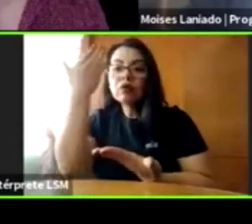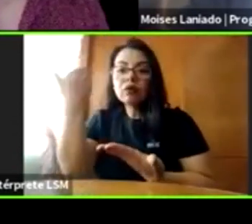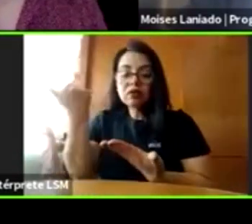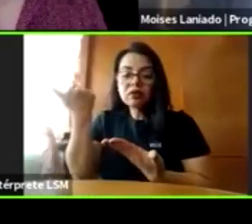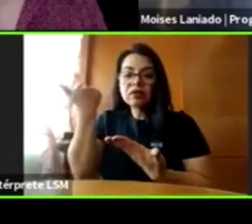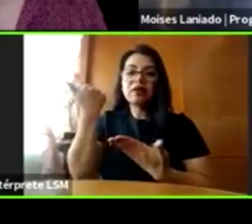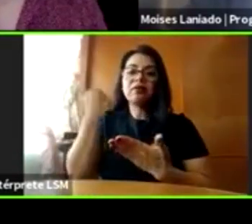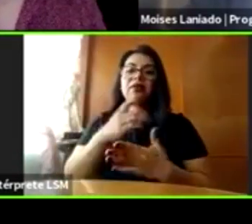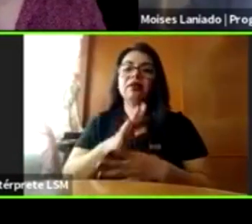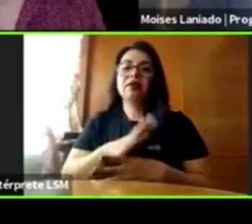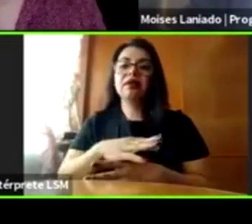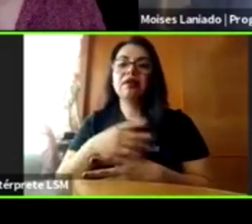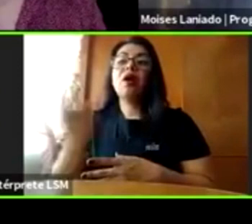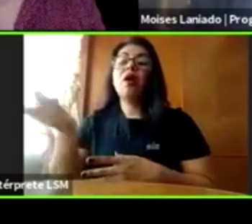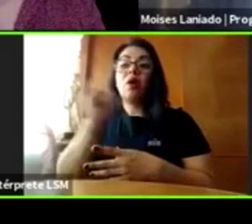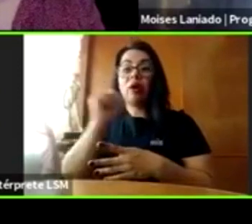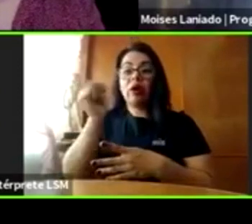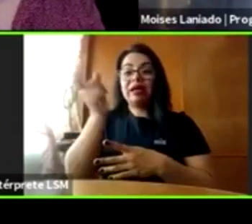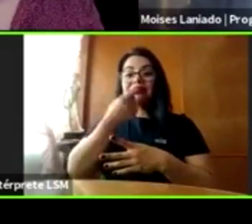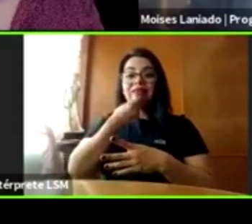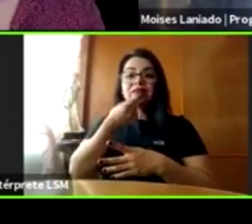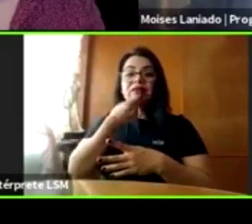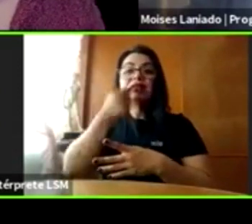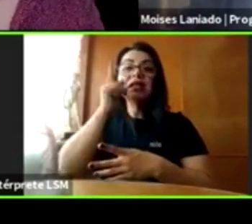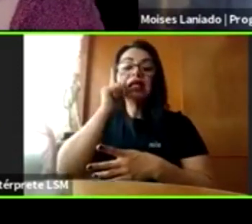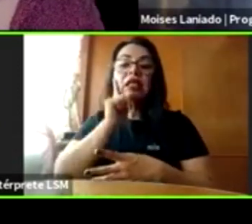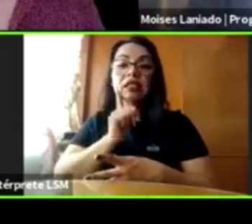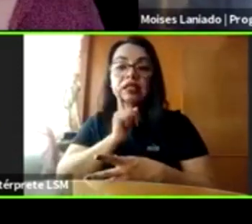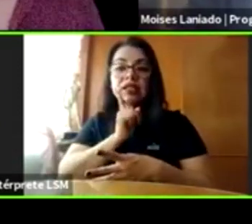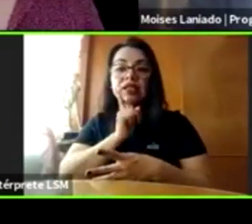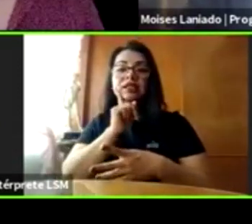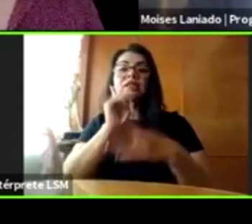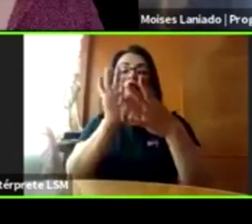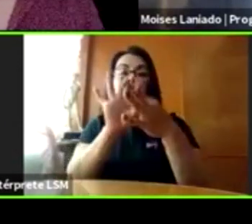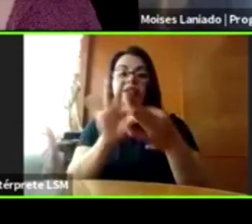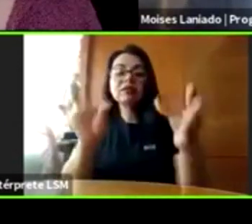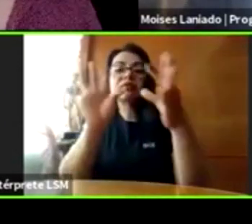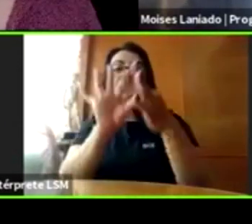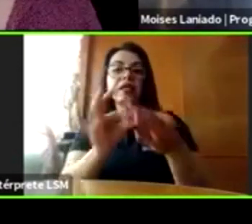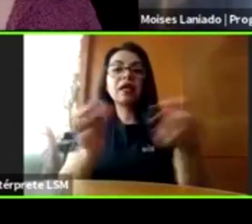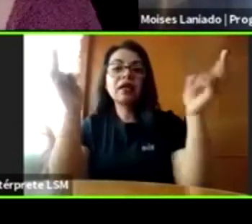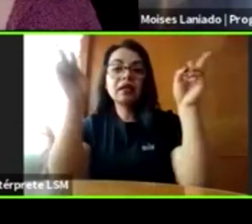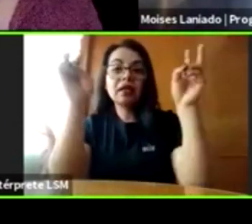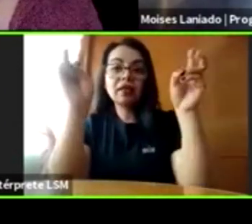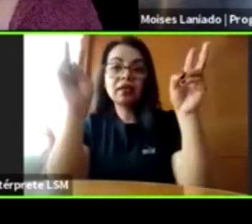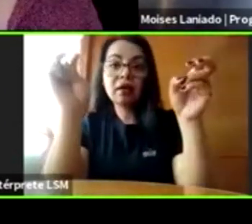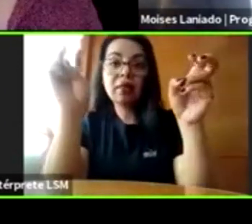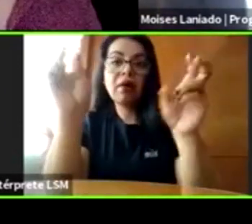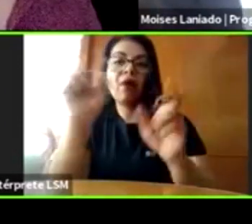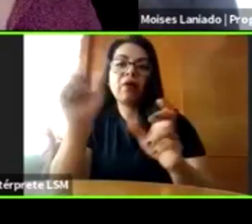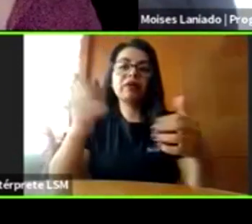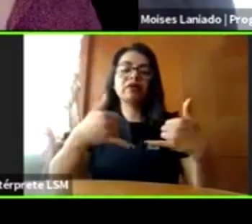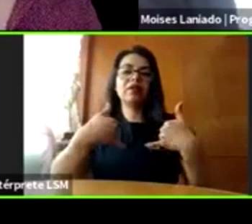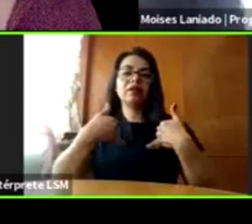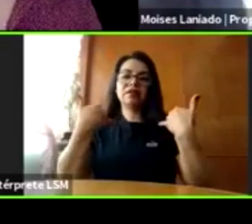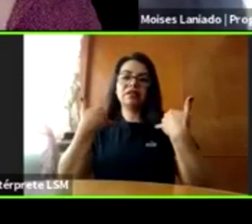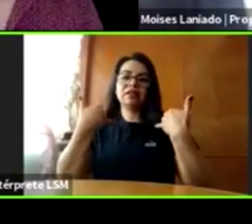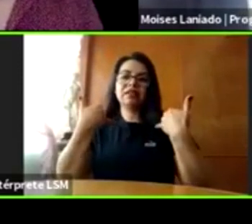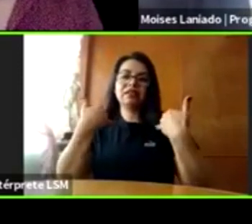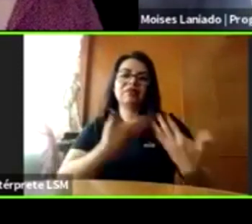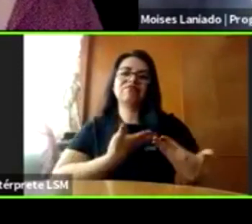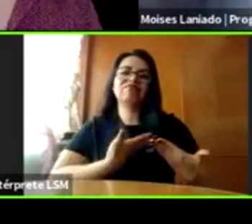los niños y a las niñas de educación sexual cuando ya están cercanos a la pubertad es llegar muy tarde, porque el